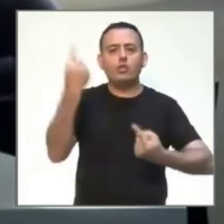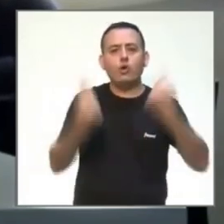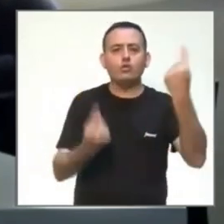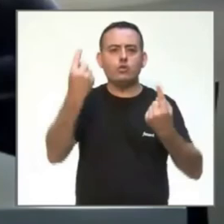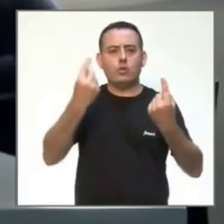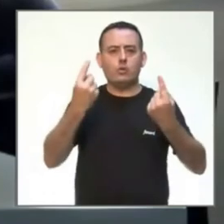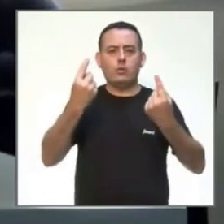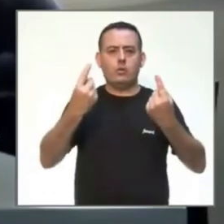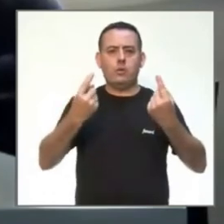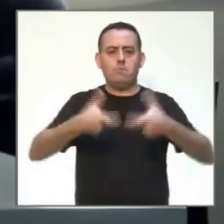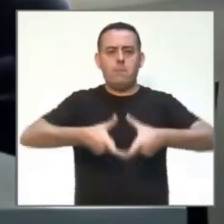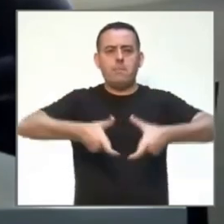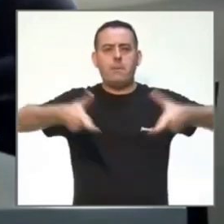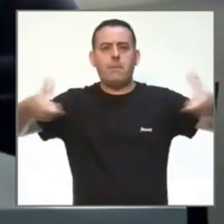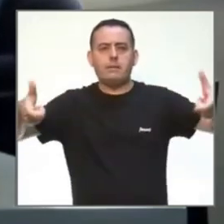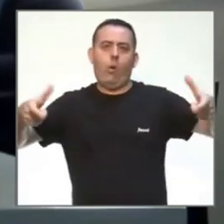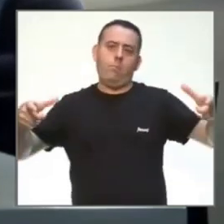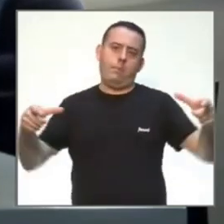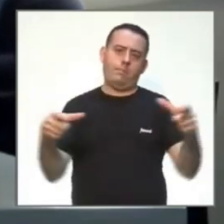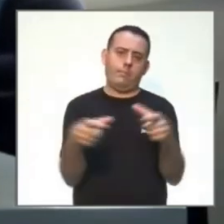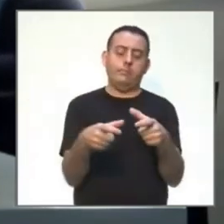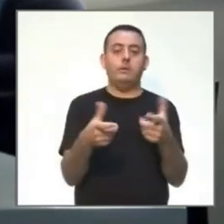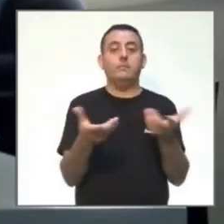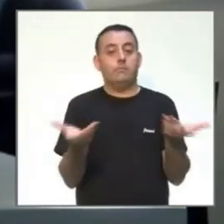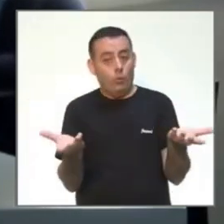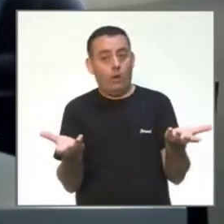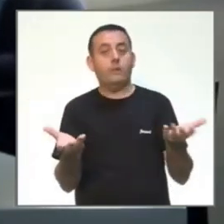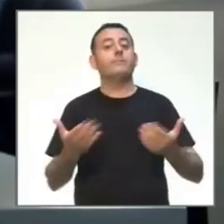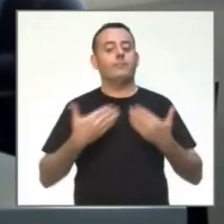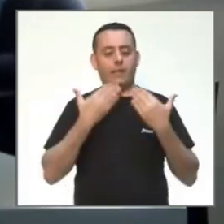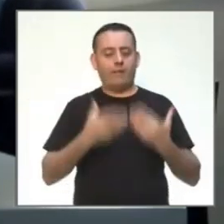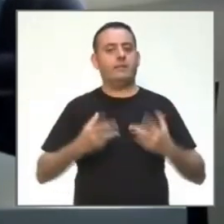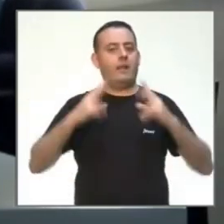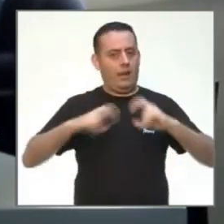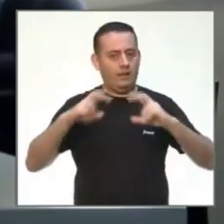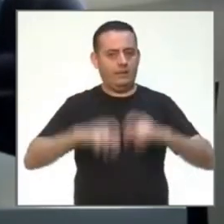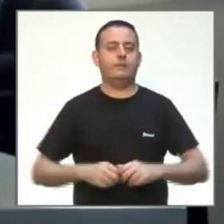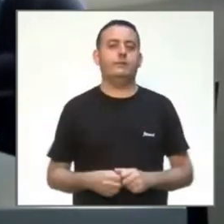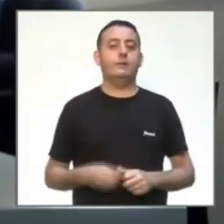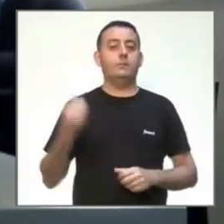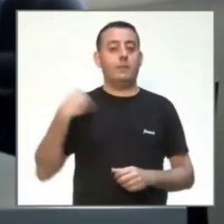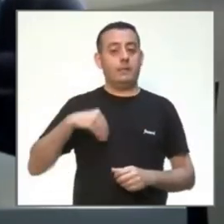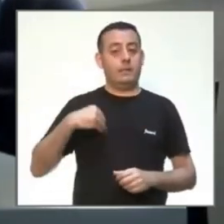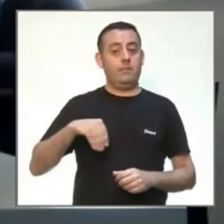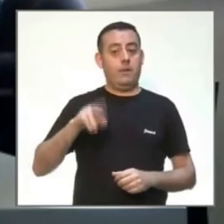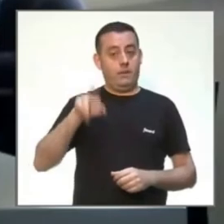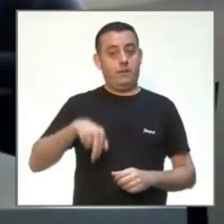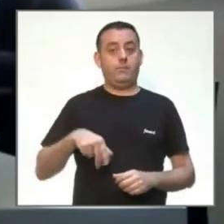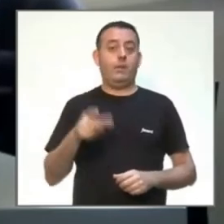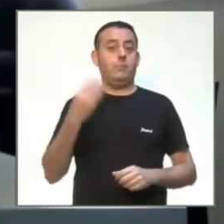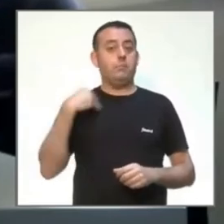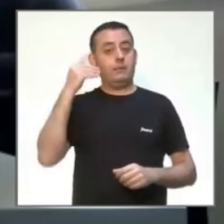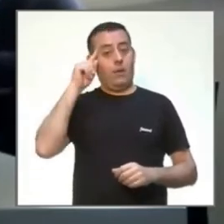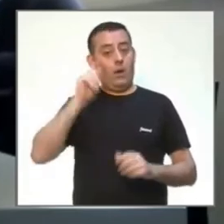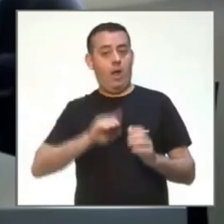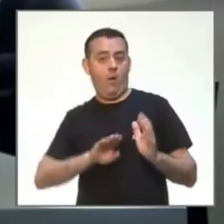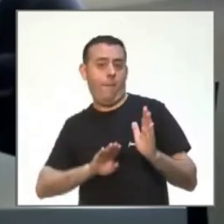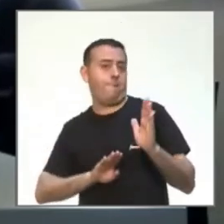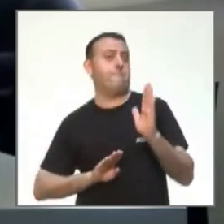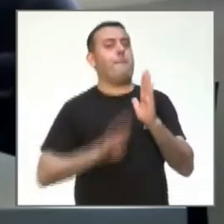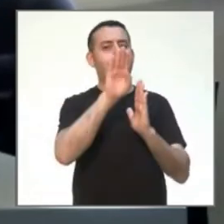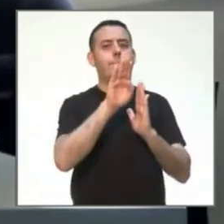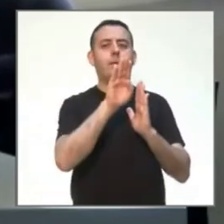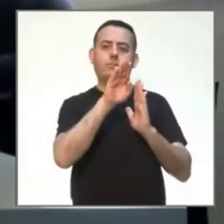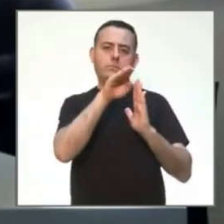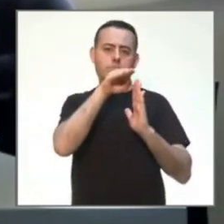entendemos que ahora estamos bajando del pico, entendemos que se va a mantener durante el verano, esperemos, en una